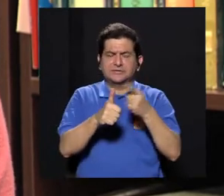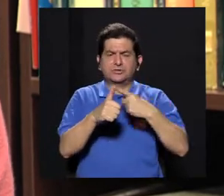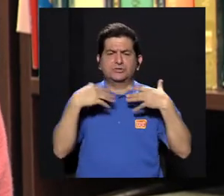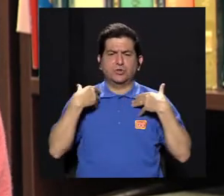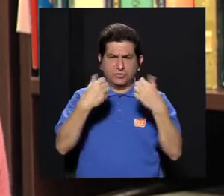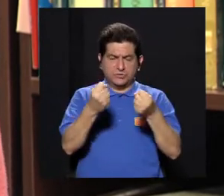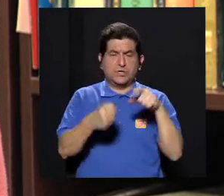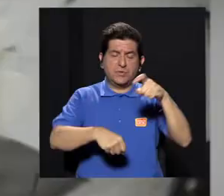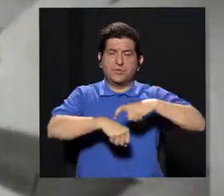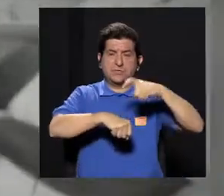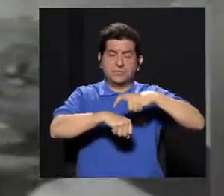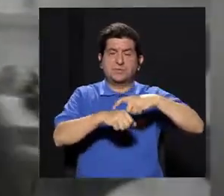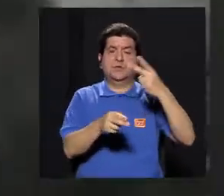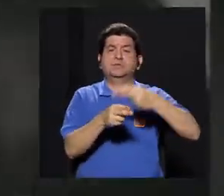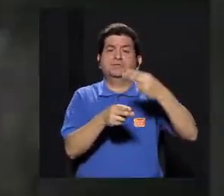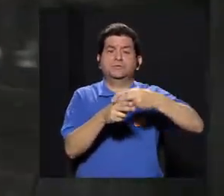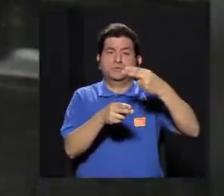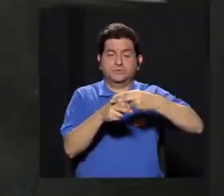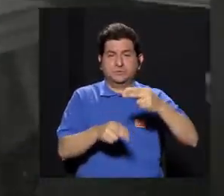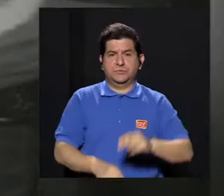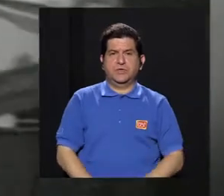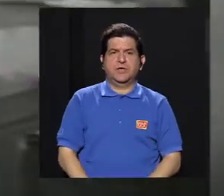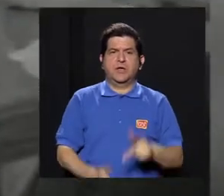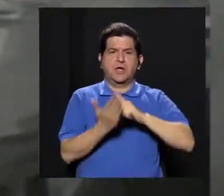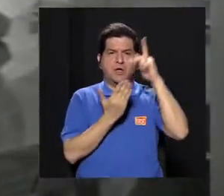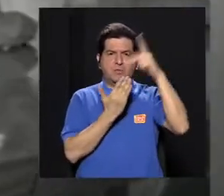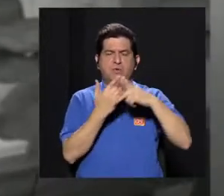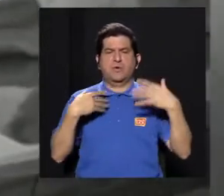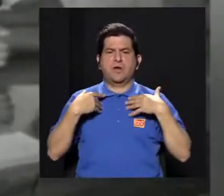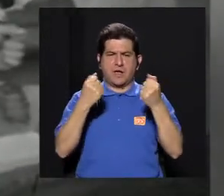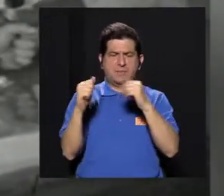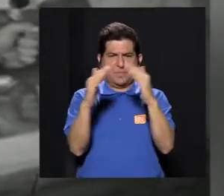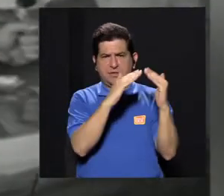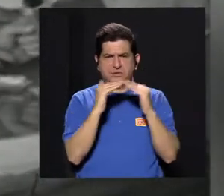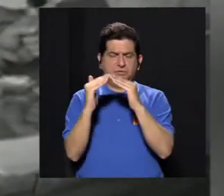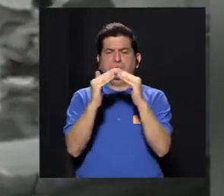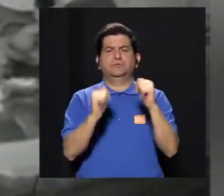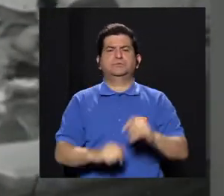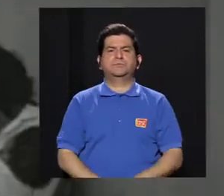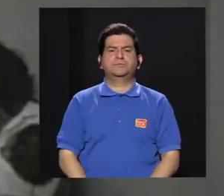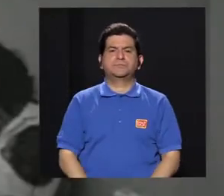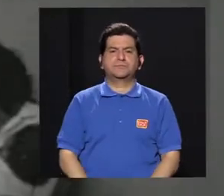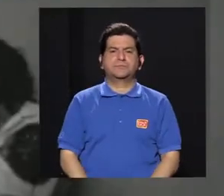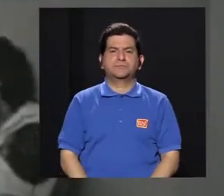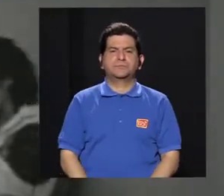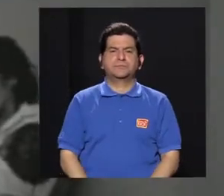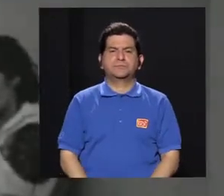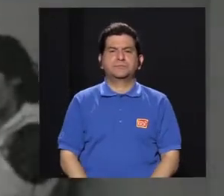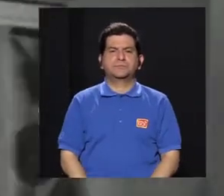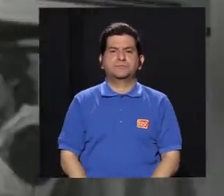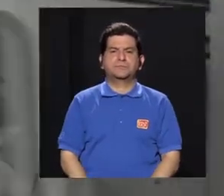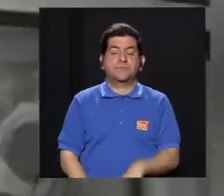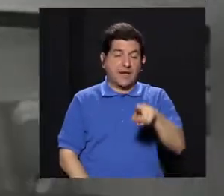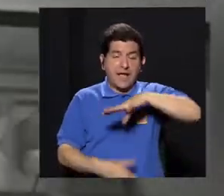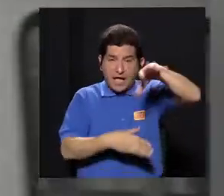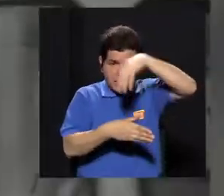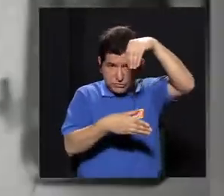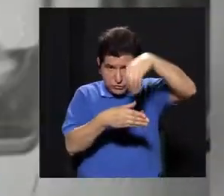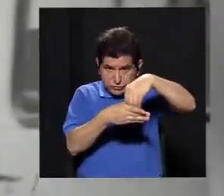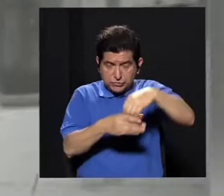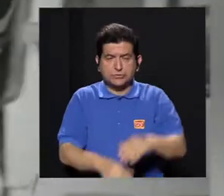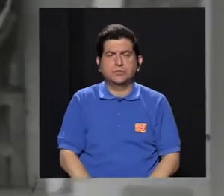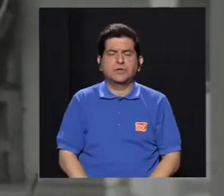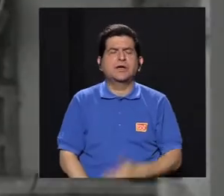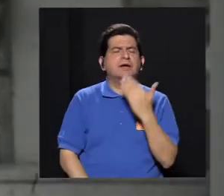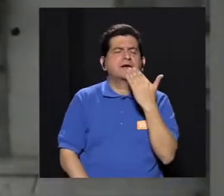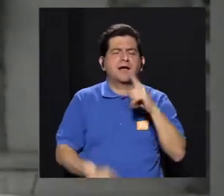atención primaria de salud, que en ese momento se llamaba Programa de Salud Comunitaria, ¿verdad? En este